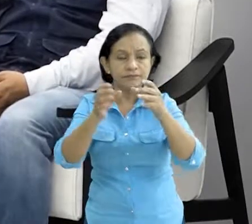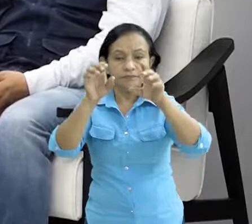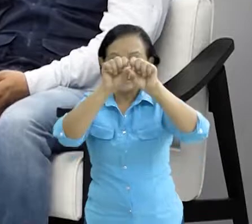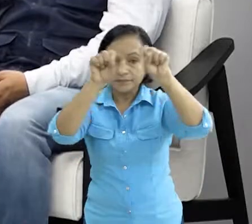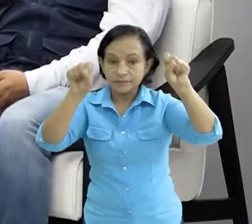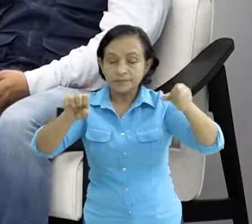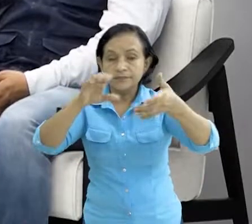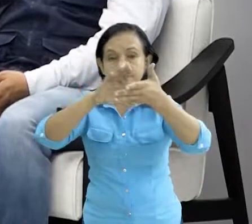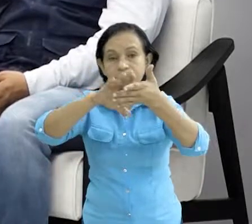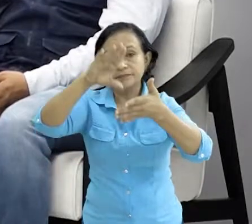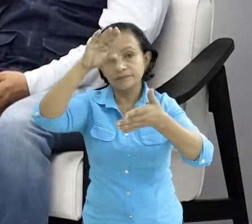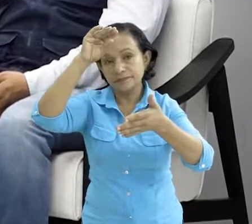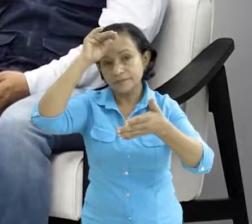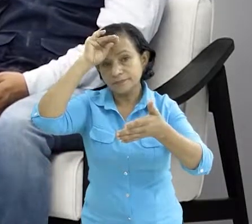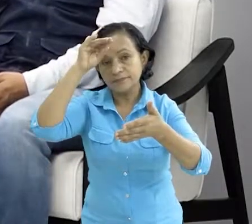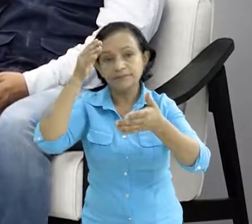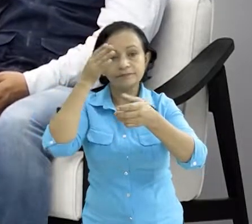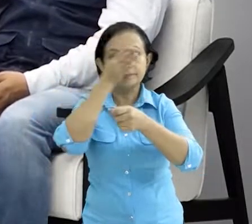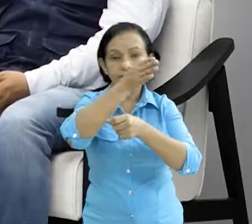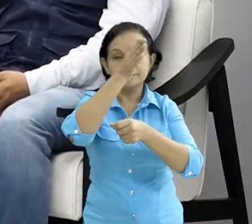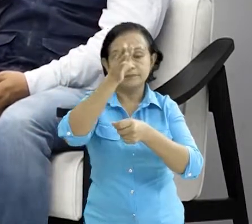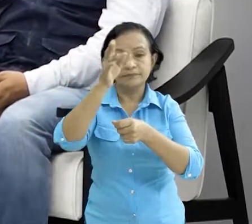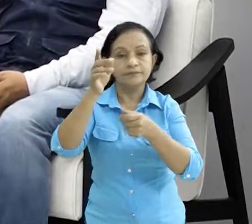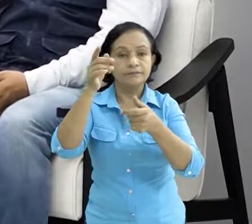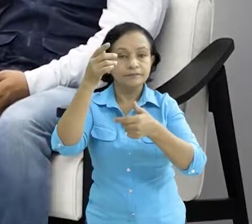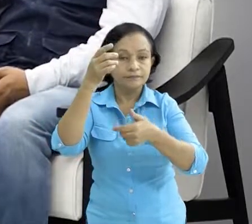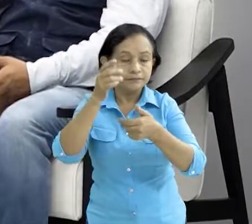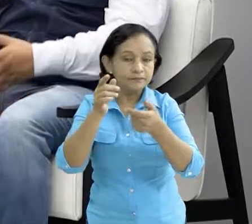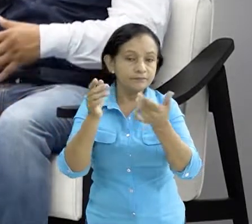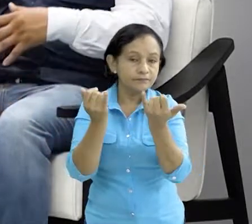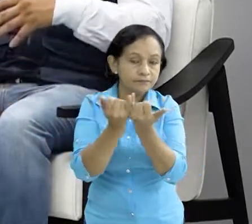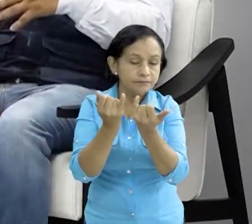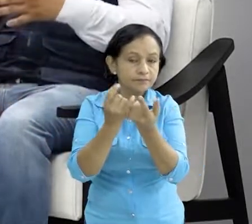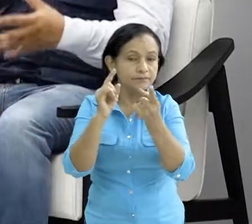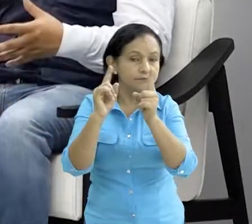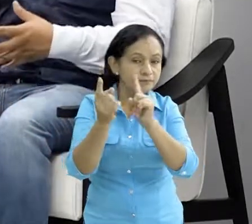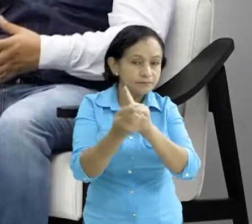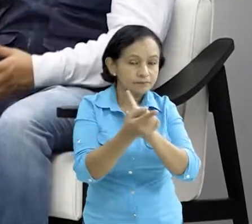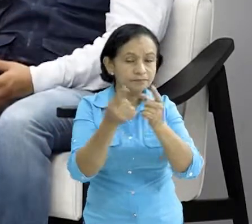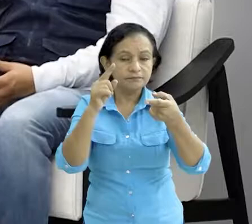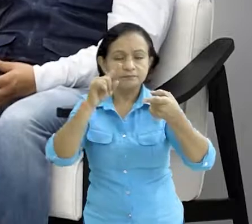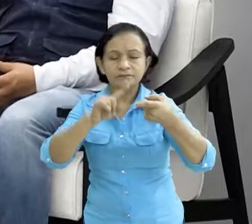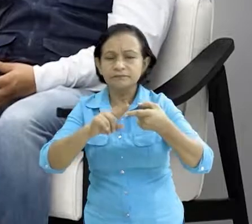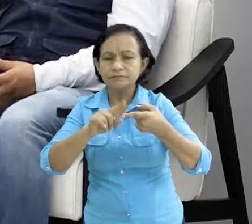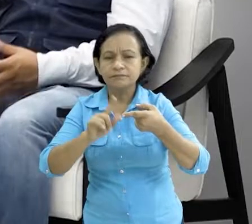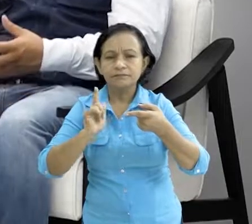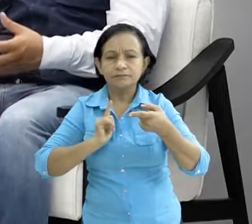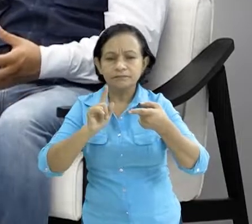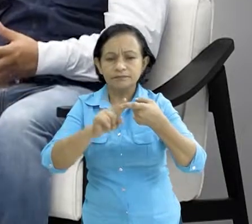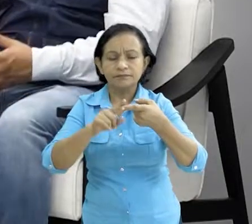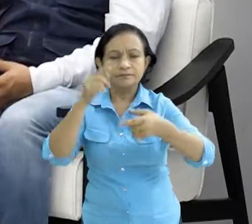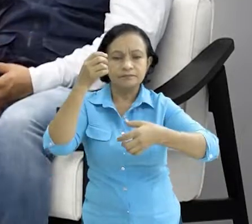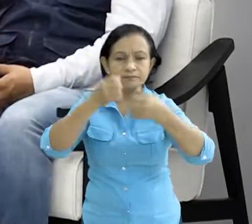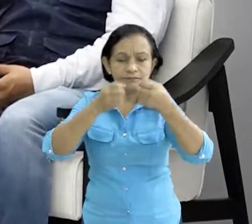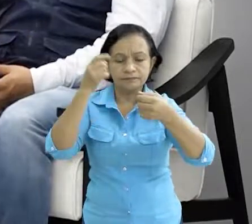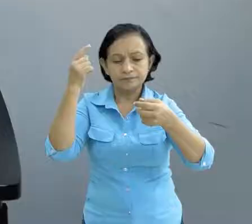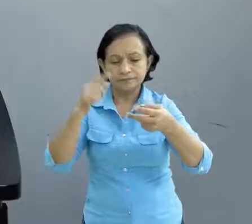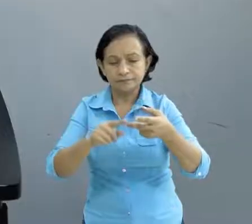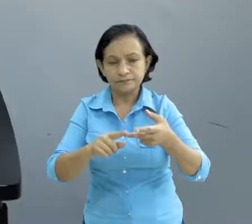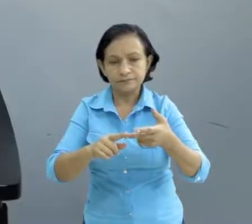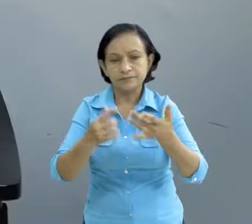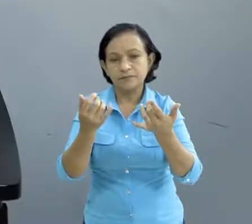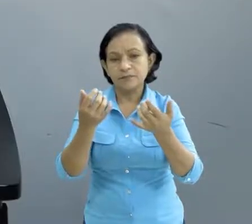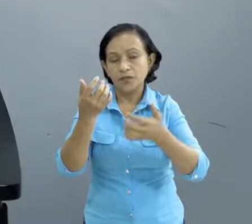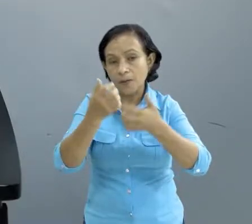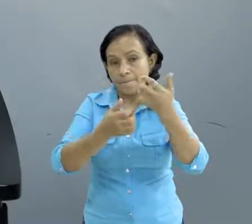capacitación sobre la gestión para la reducción de riesgos, donde tenemos componentes de las amenazas, los componentes de